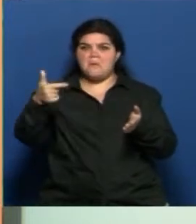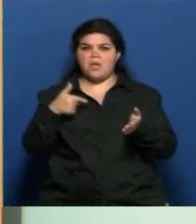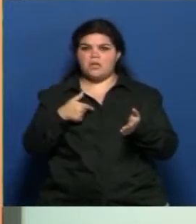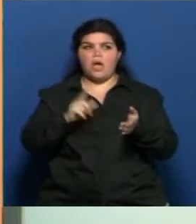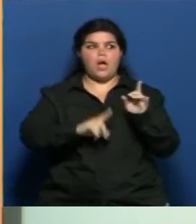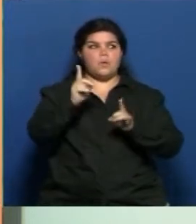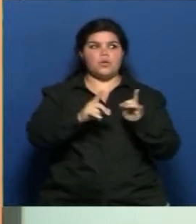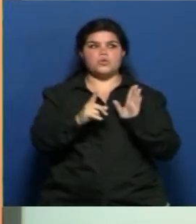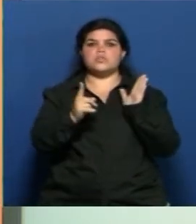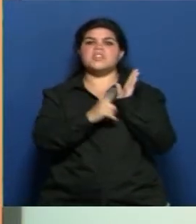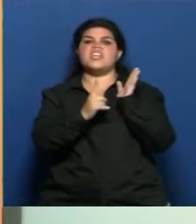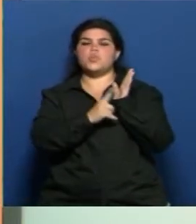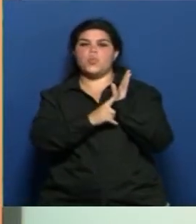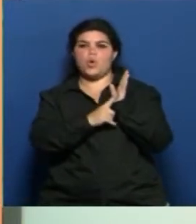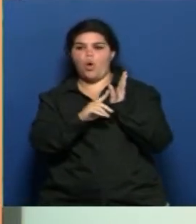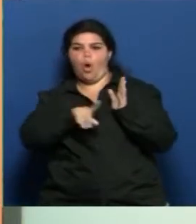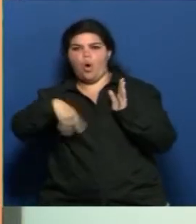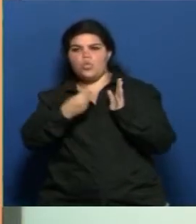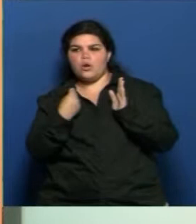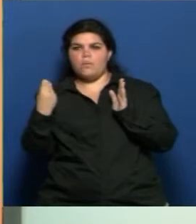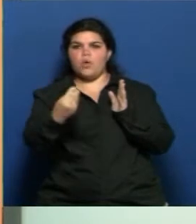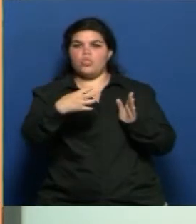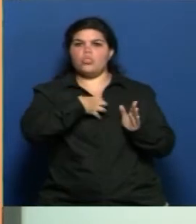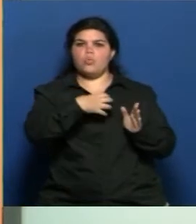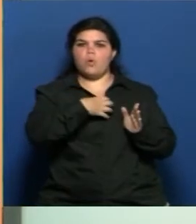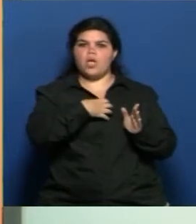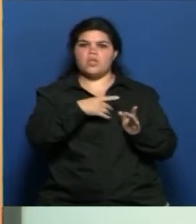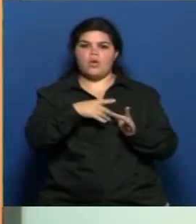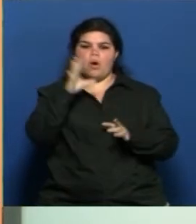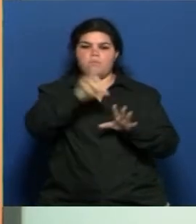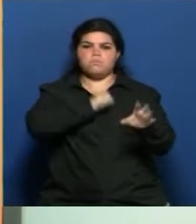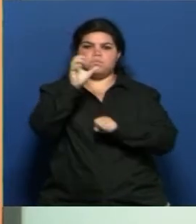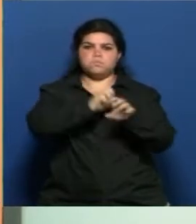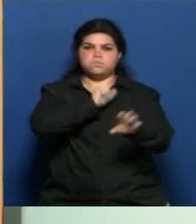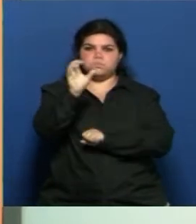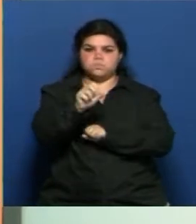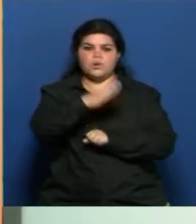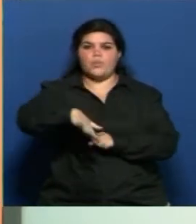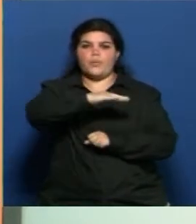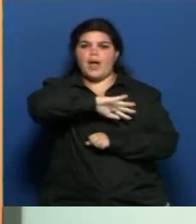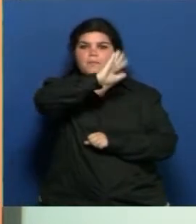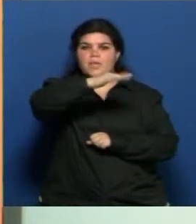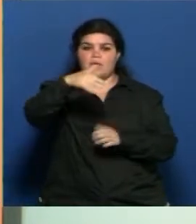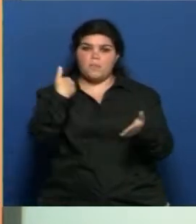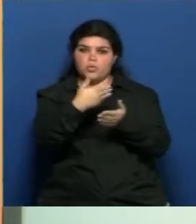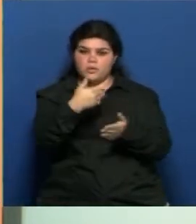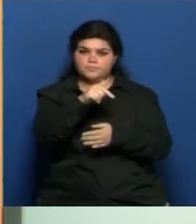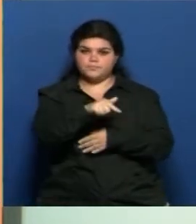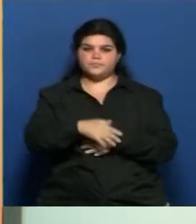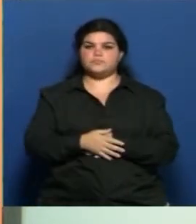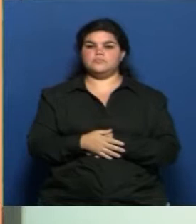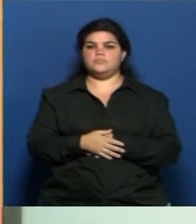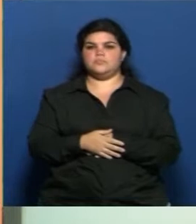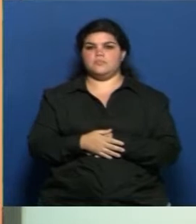a haber títulos supletorios y empezaron a adueñarse, en cierta manera, determinadas personas de ese Piedemonte. Y a su vez, el